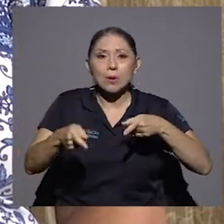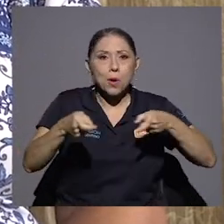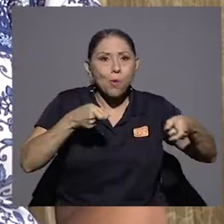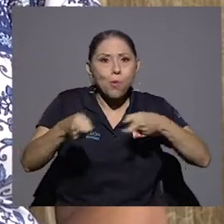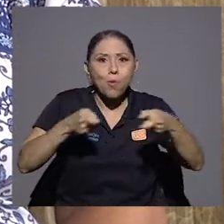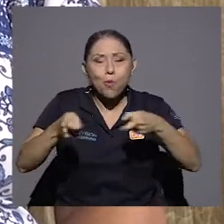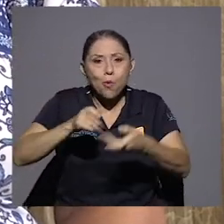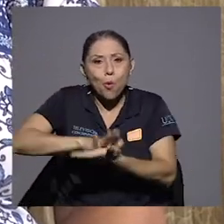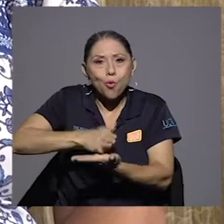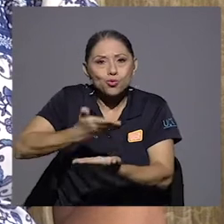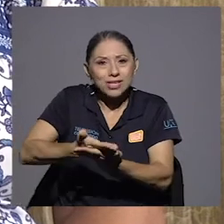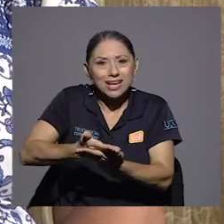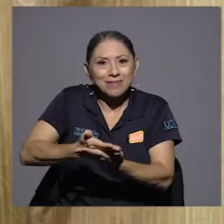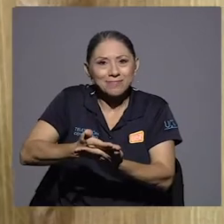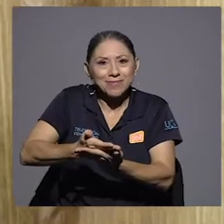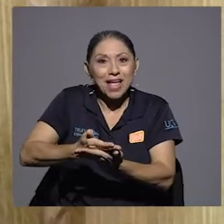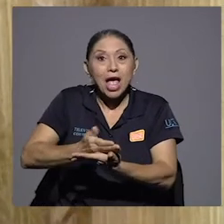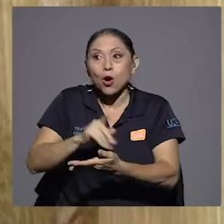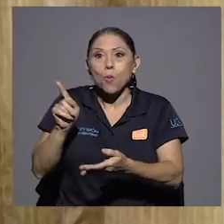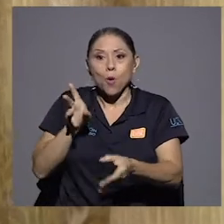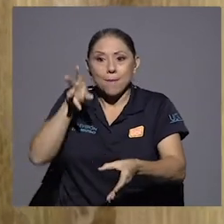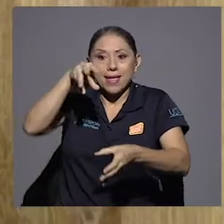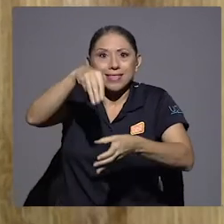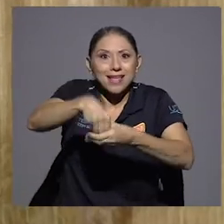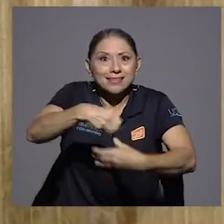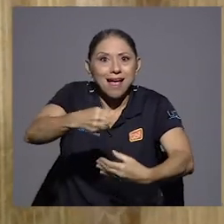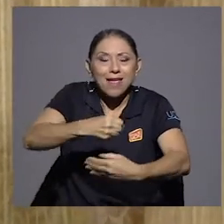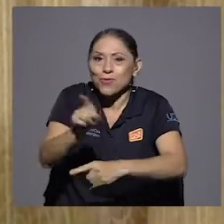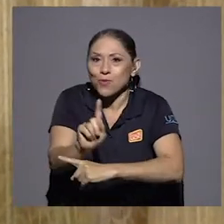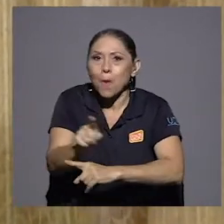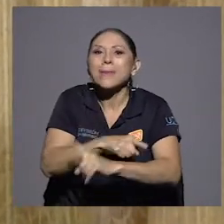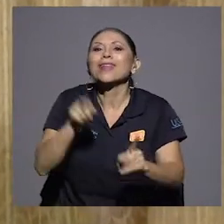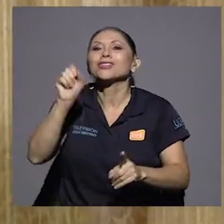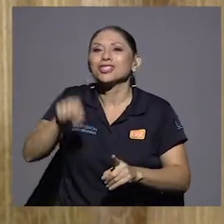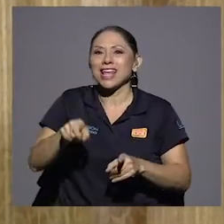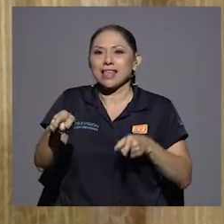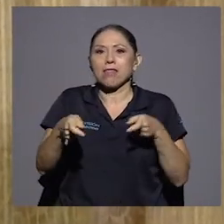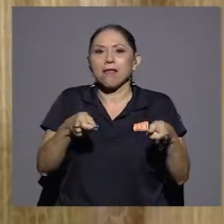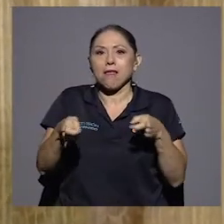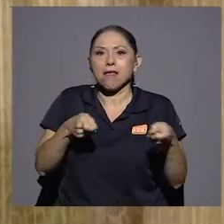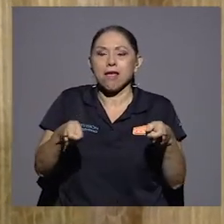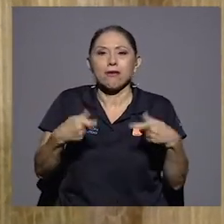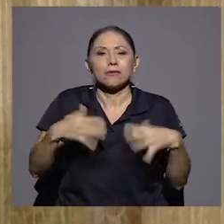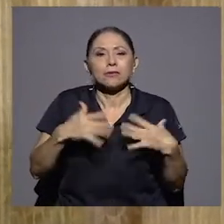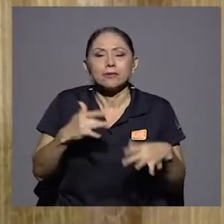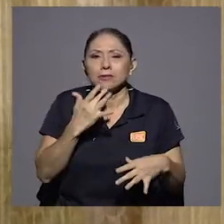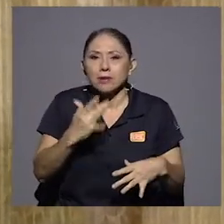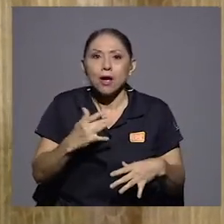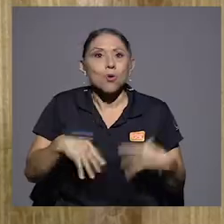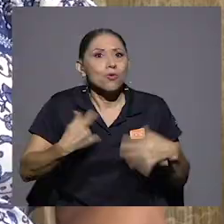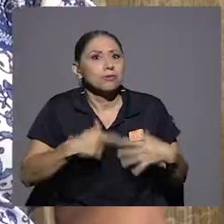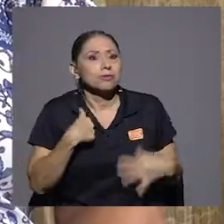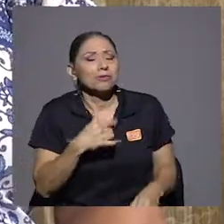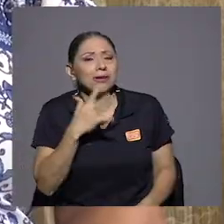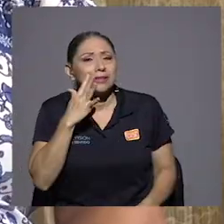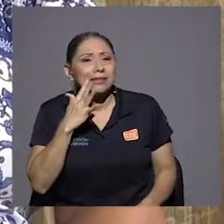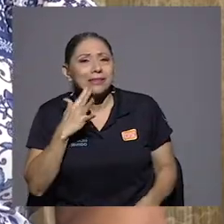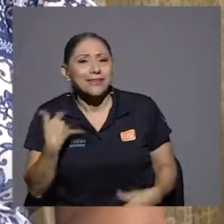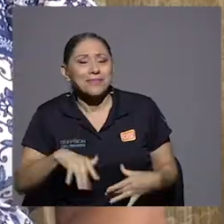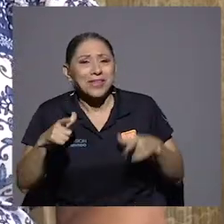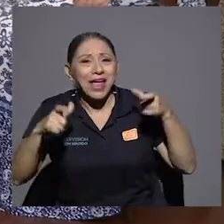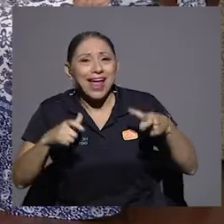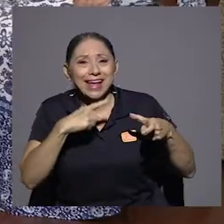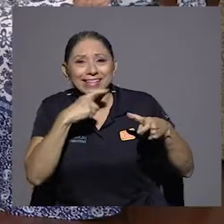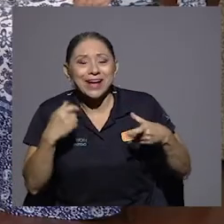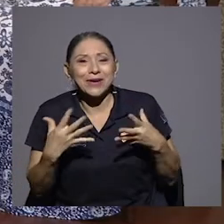Meterse mucho, no, pero sí dirigía. Y tenía una cuchara excelente, ¿verdad? Qué rico. Ya me entusiasmé yo de queque seco, imagínate. Sí.